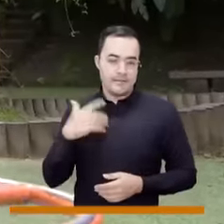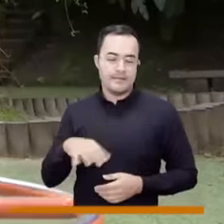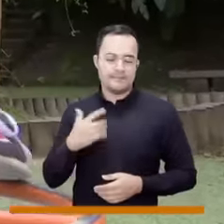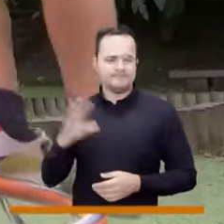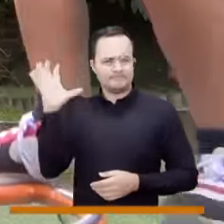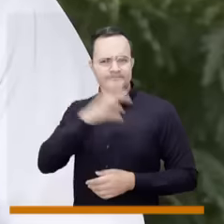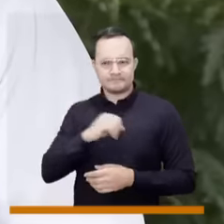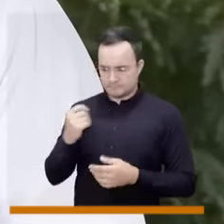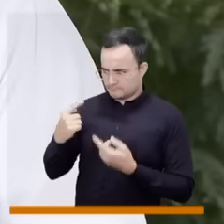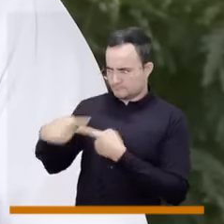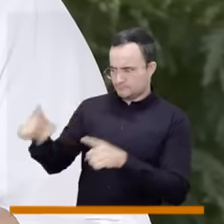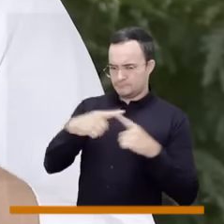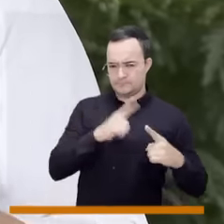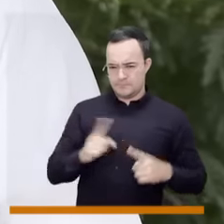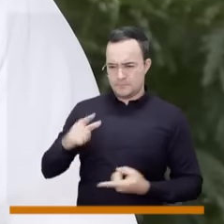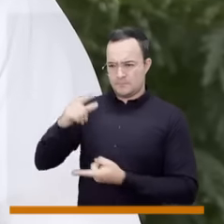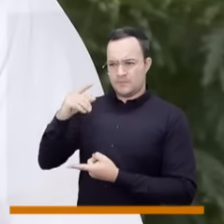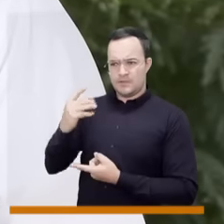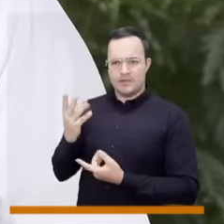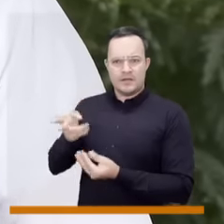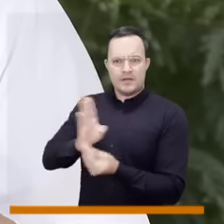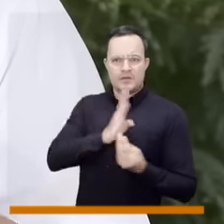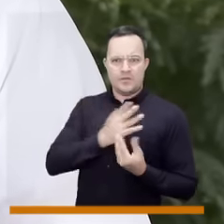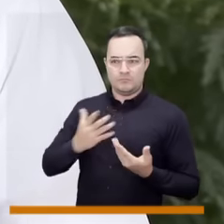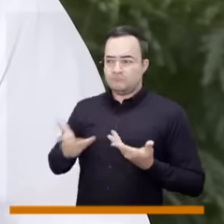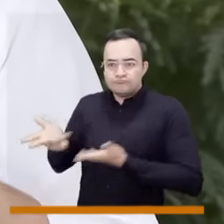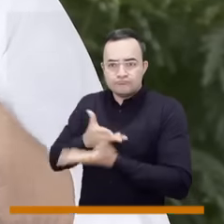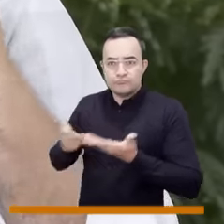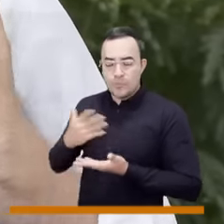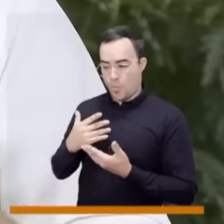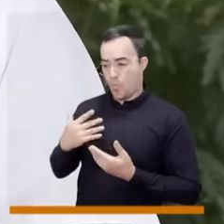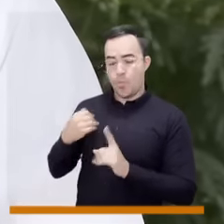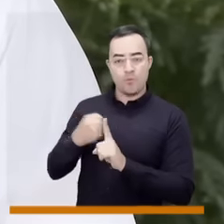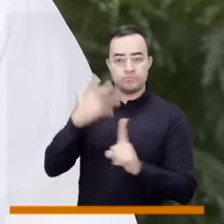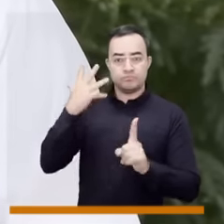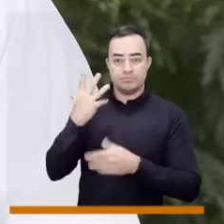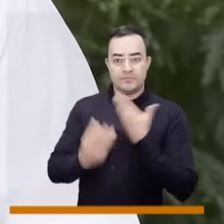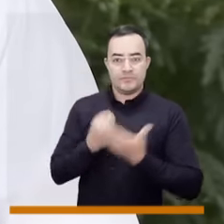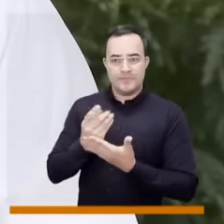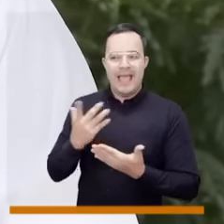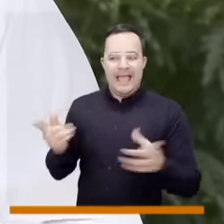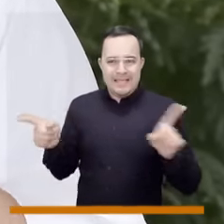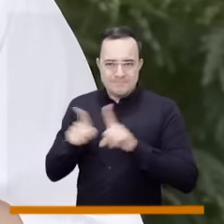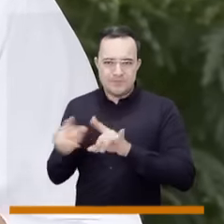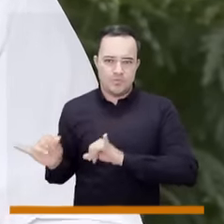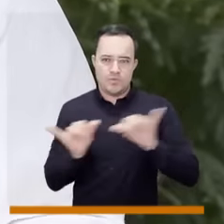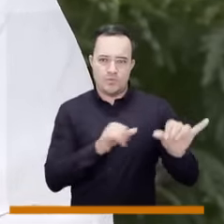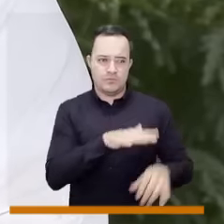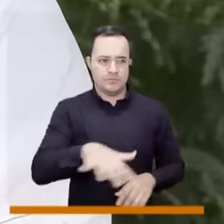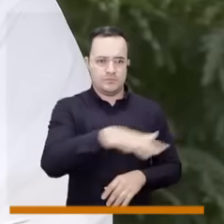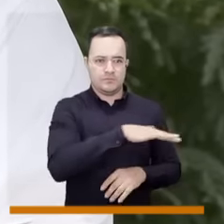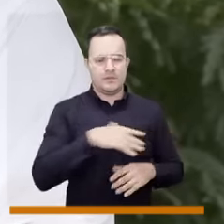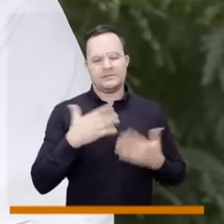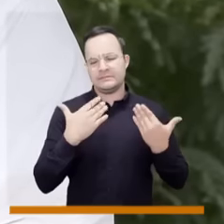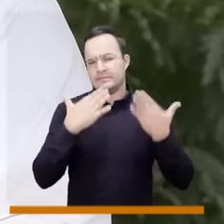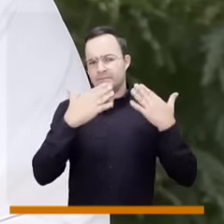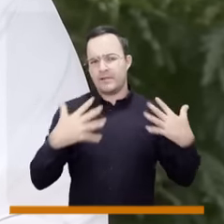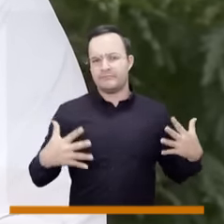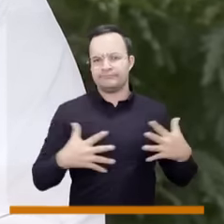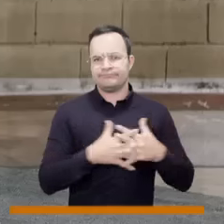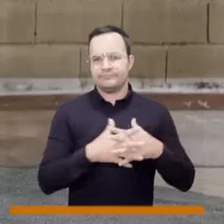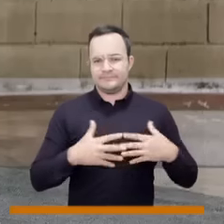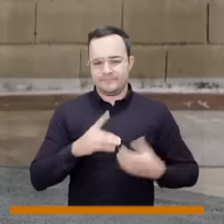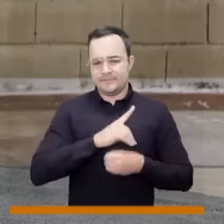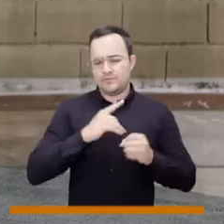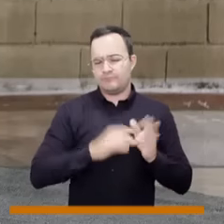diálogo multirreligioso sí sirve y ese diálogo, y basado en la convivencia con respeto, vamos a lograr muchas cosas buenas para el